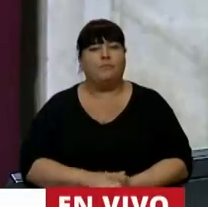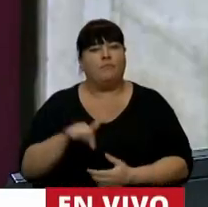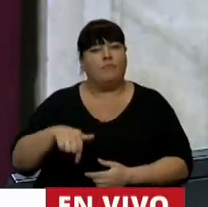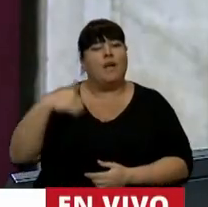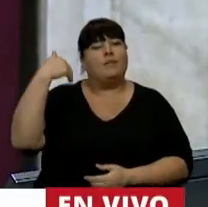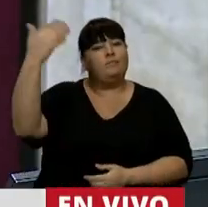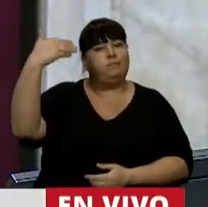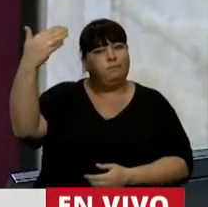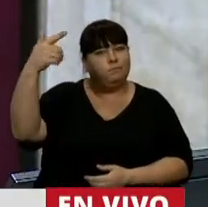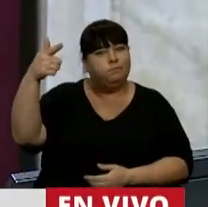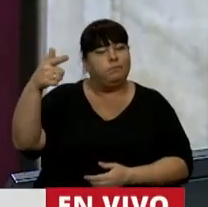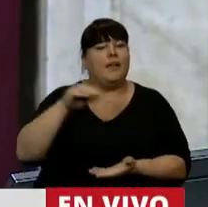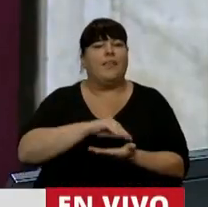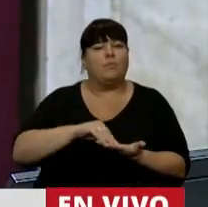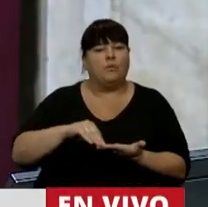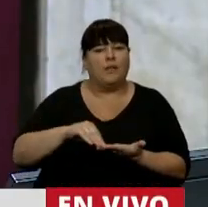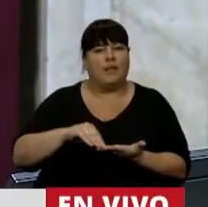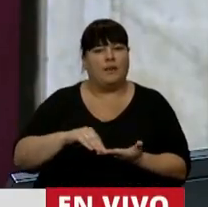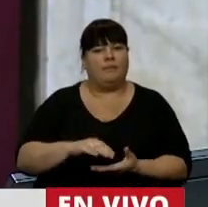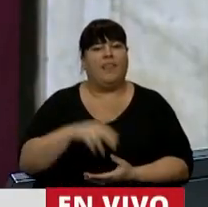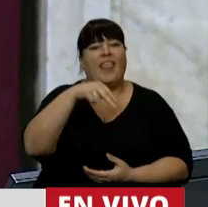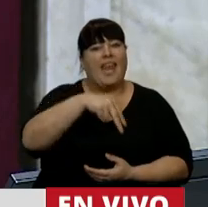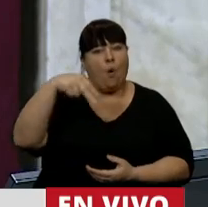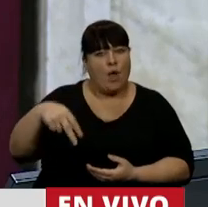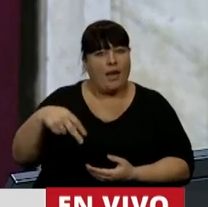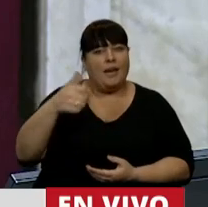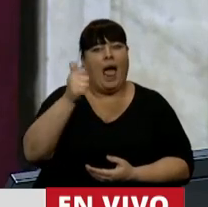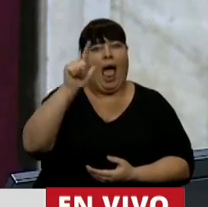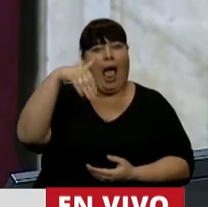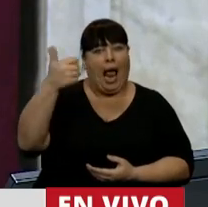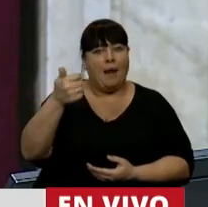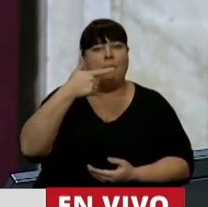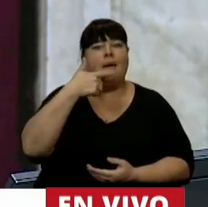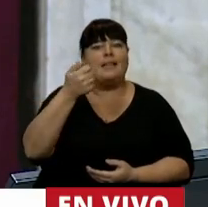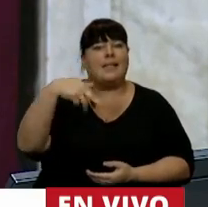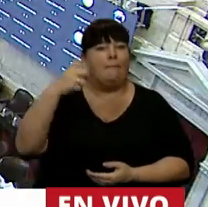Continúa en el uso de la palabra la diputada Neuquina Alma Zapag.